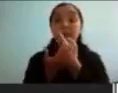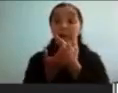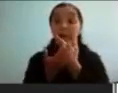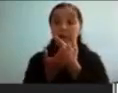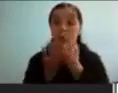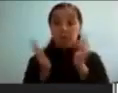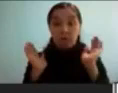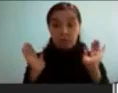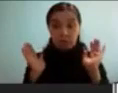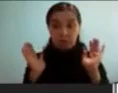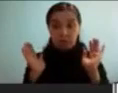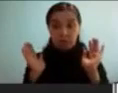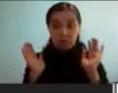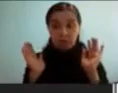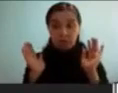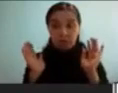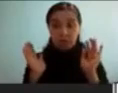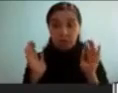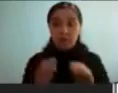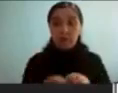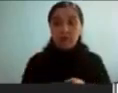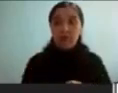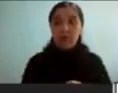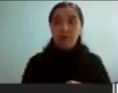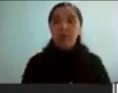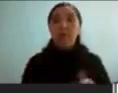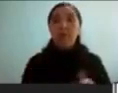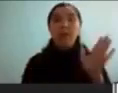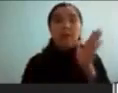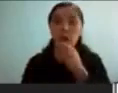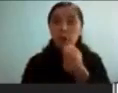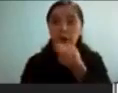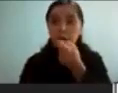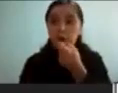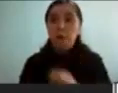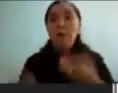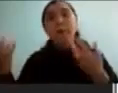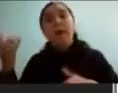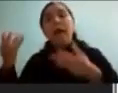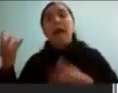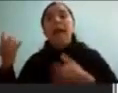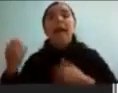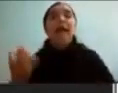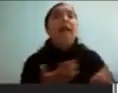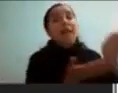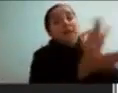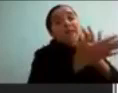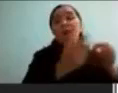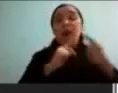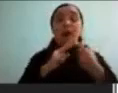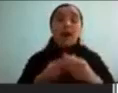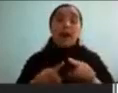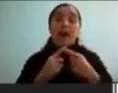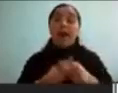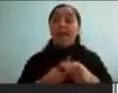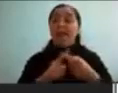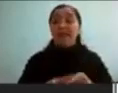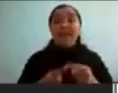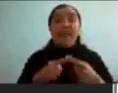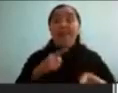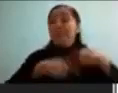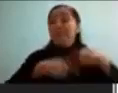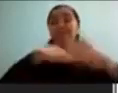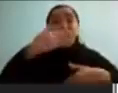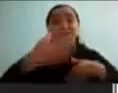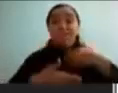me pongo a tocar o que leo le pongo a dibujar en fin otra vez me puse a tejer son cosas que pueden pasar cuando